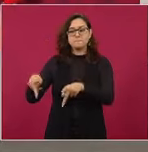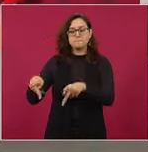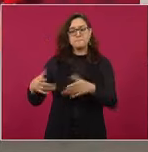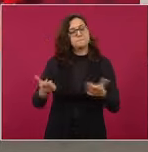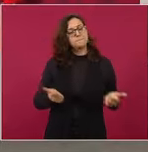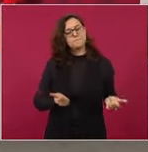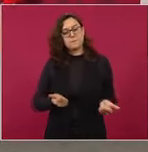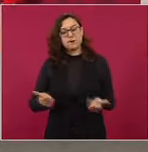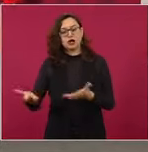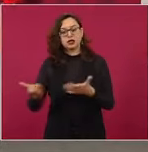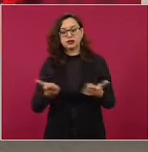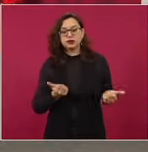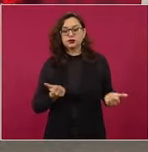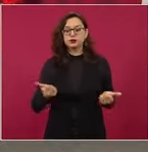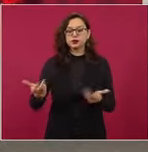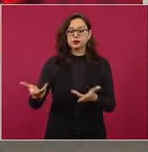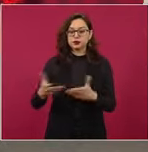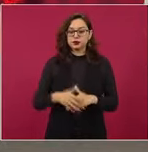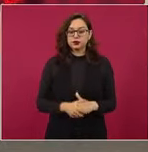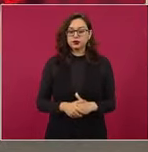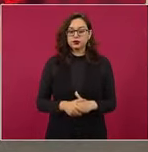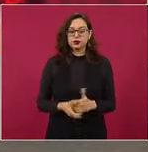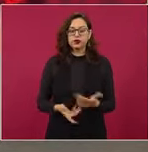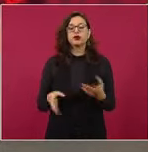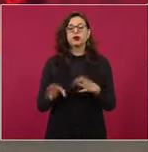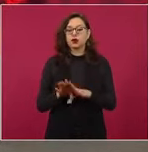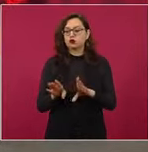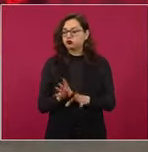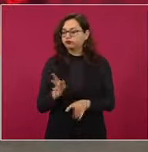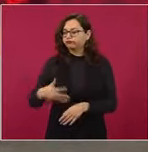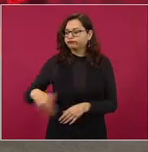estamos buscando otras opciones también.